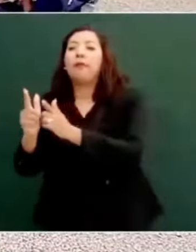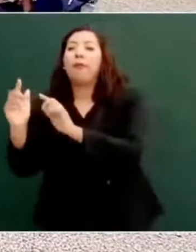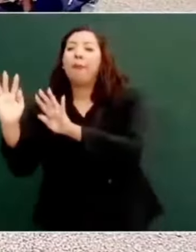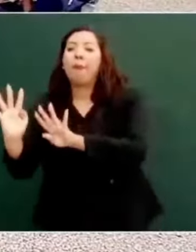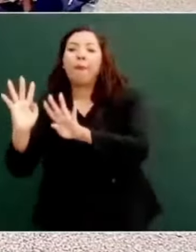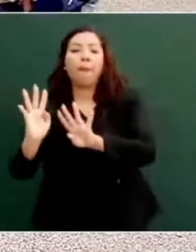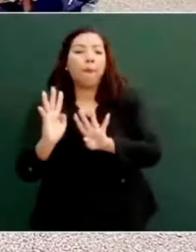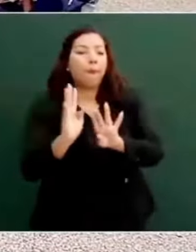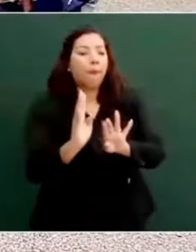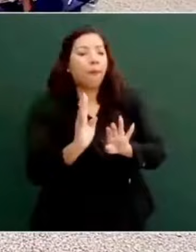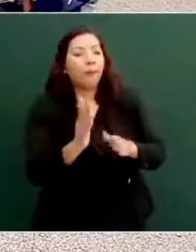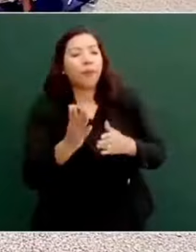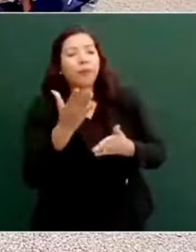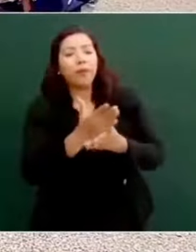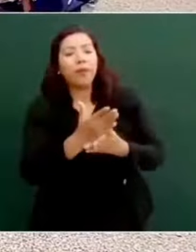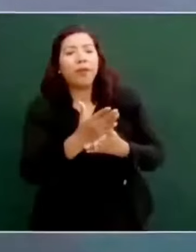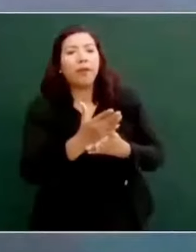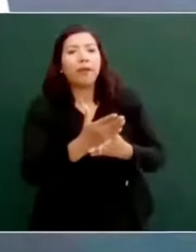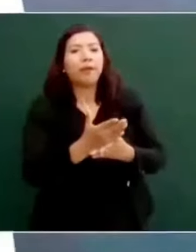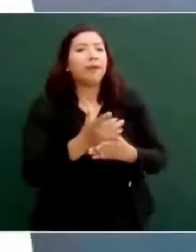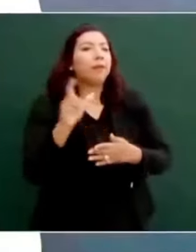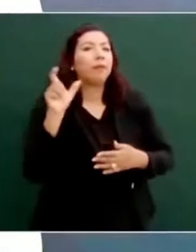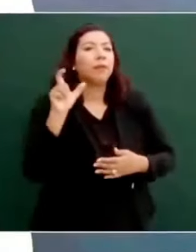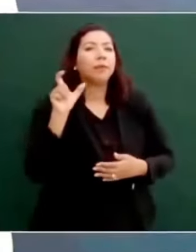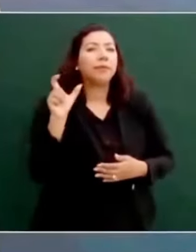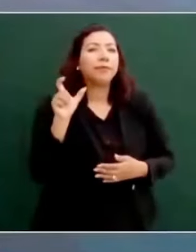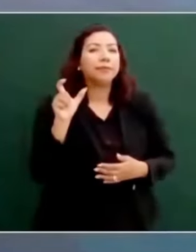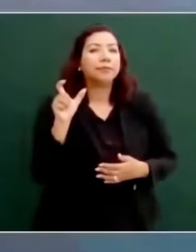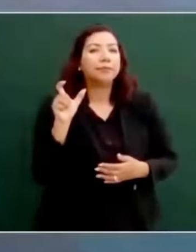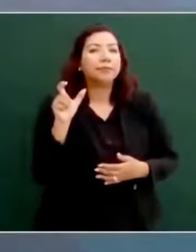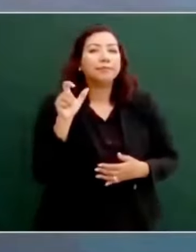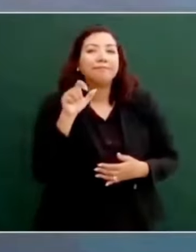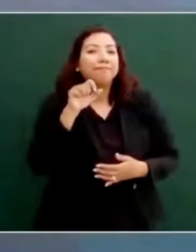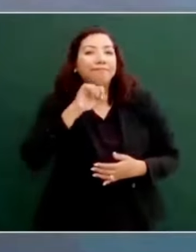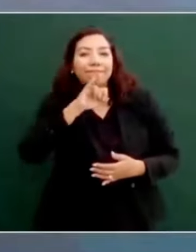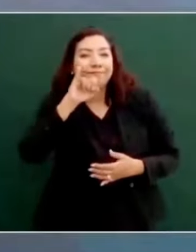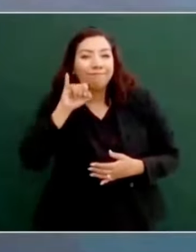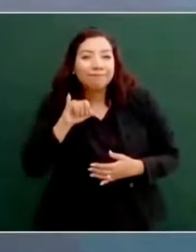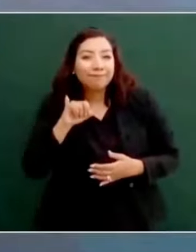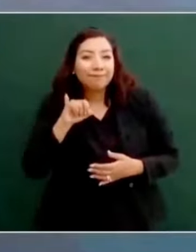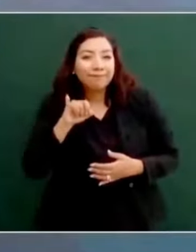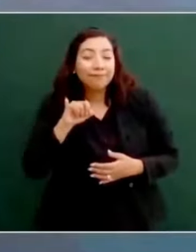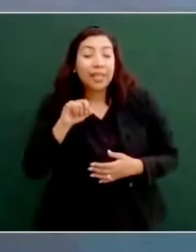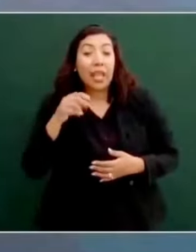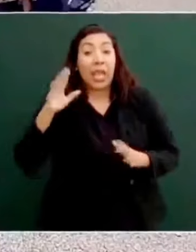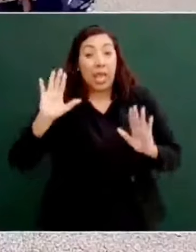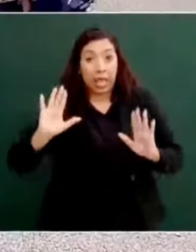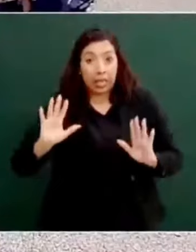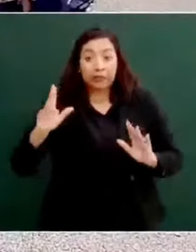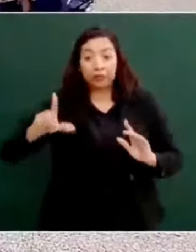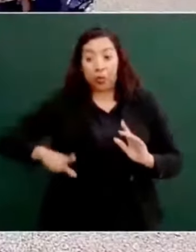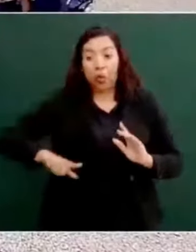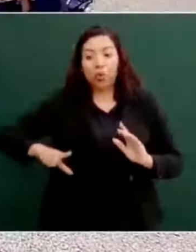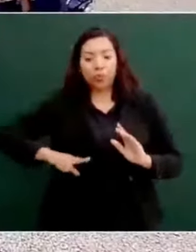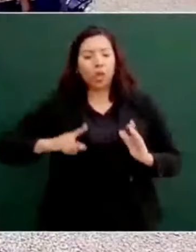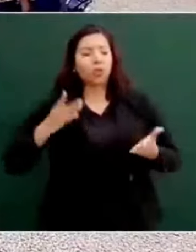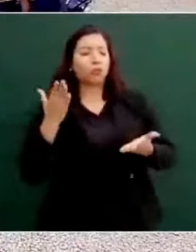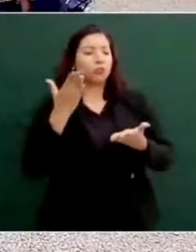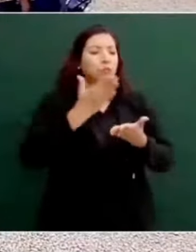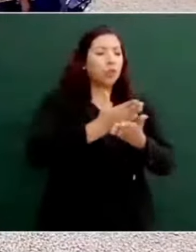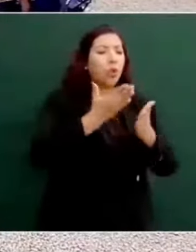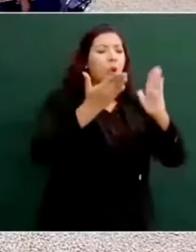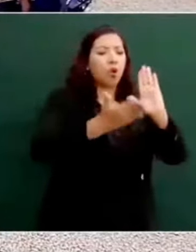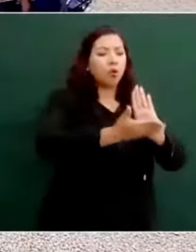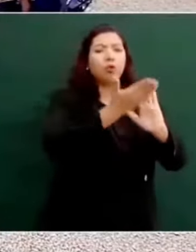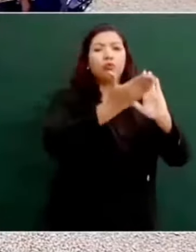Sí, pero pues hasta que llegamos nosotros. No, pero dejaron de sacar la grava.